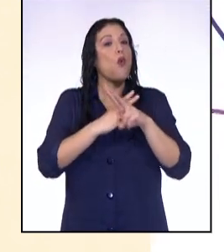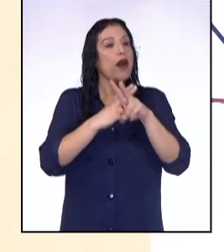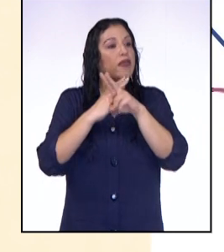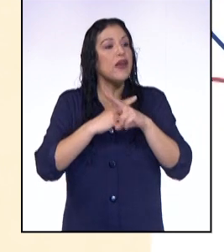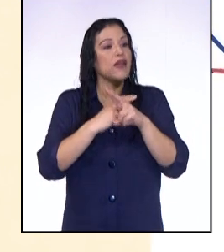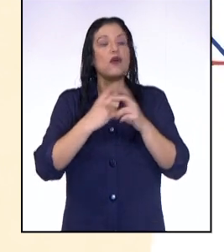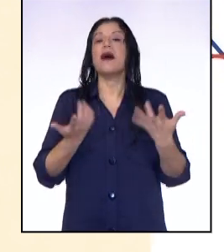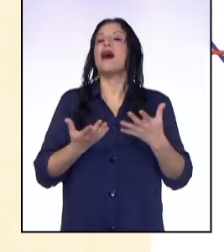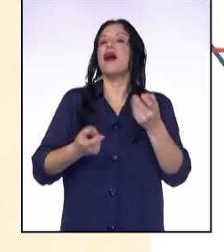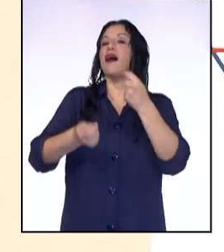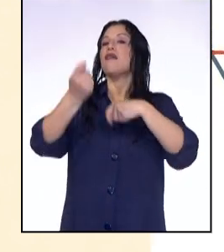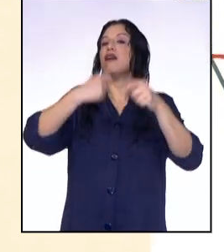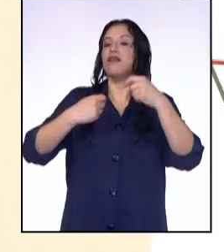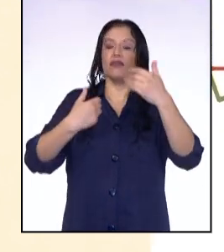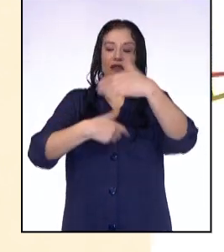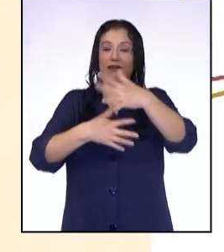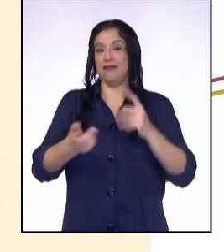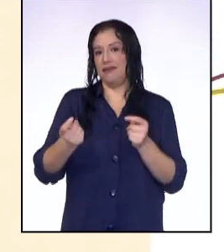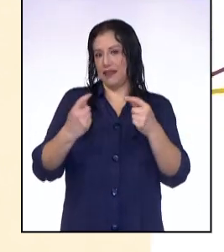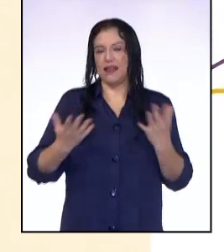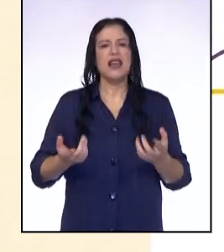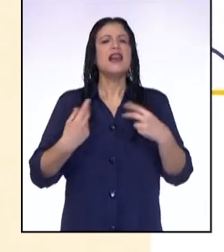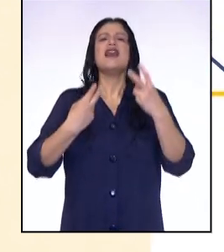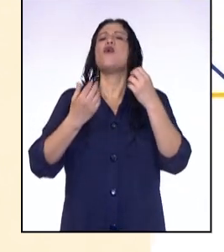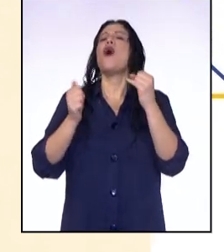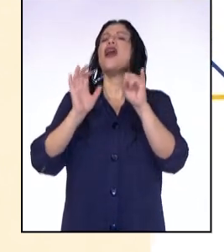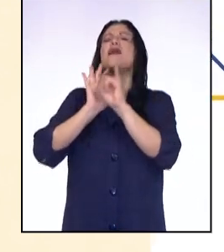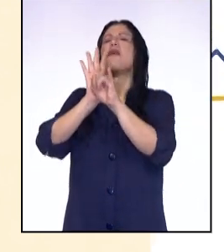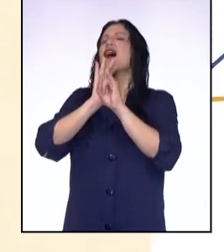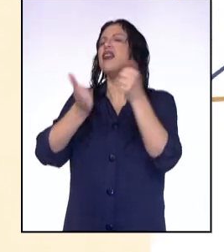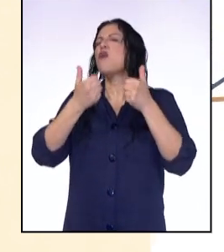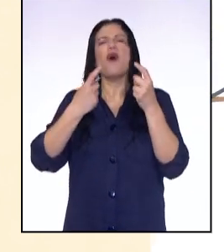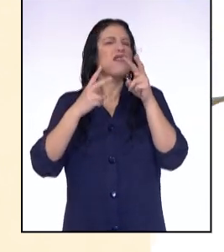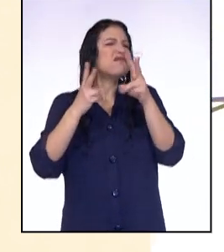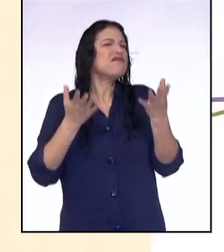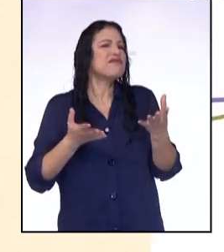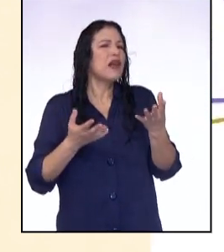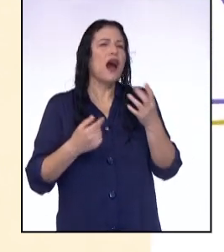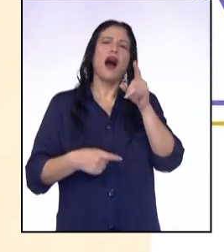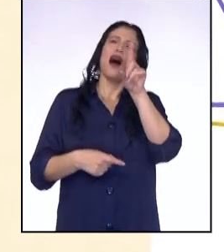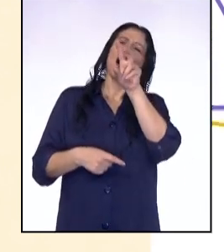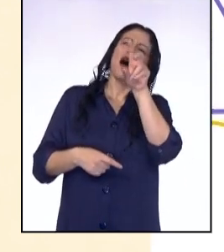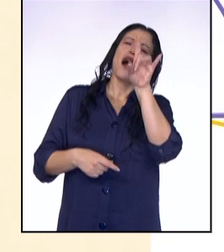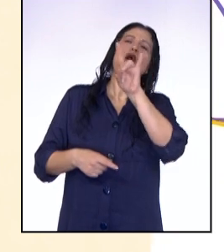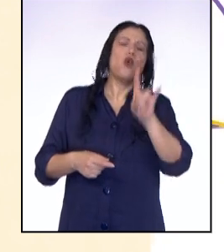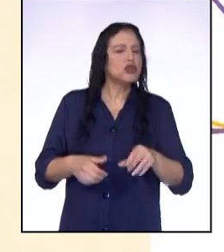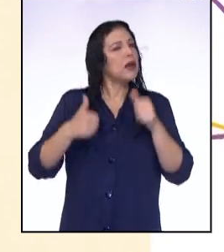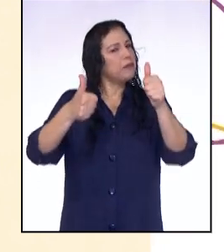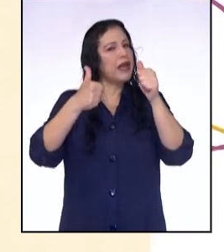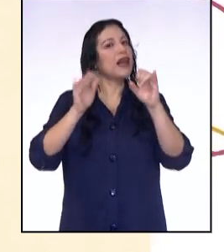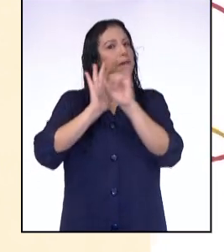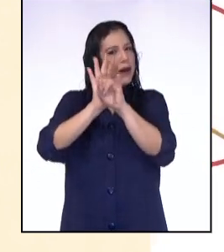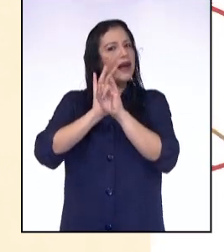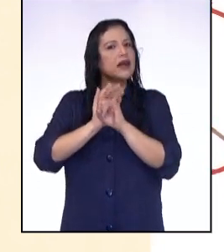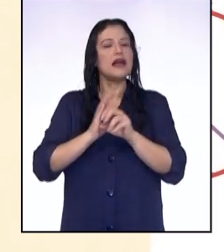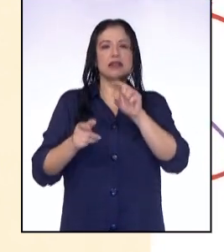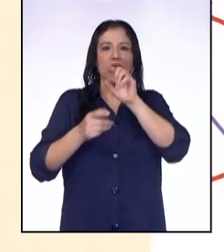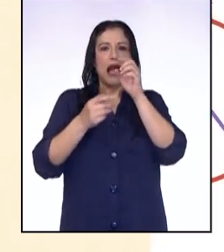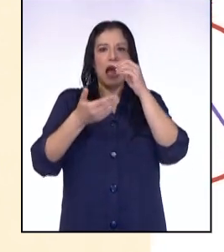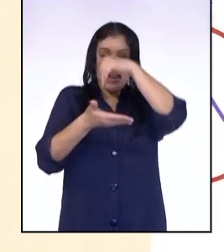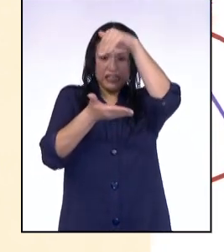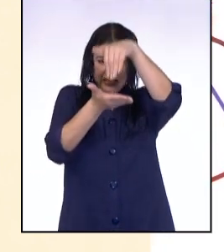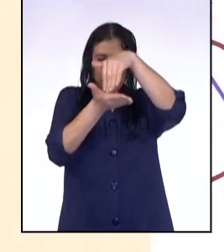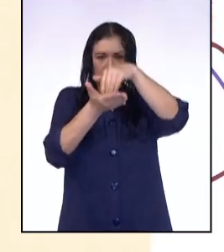atención en bodegas. ¿Y qué nos pueden decir sobre las imágenes? Creo que tiene un buen uso de imágenes, profesora. Hay una ilustración al centro